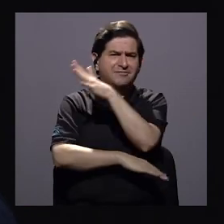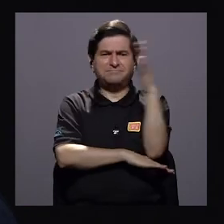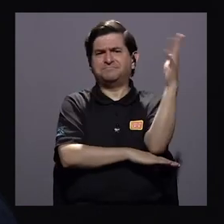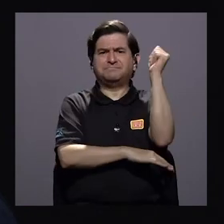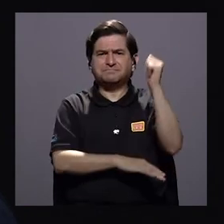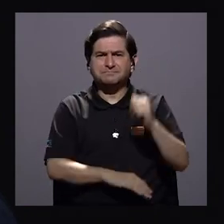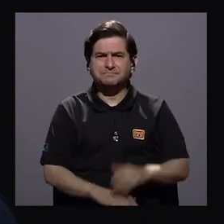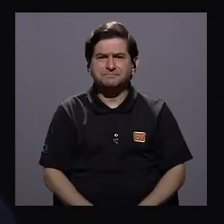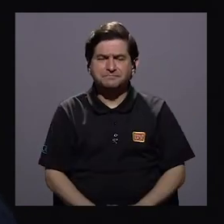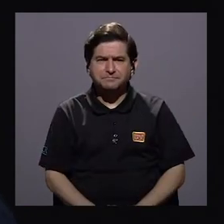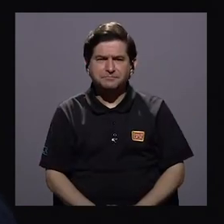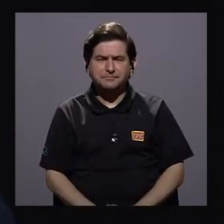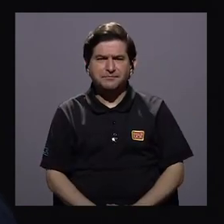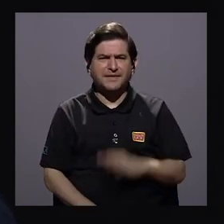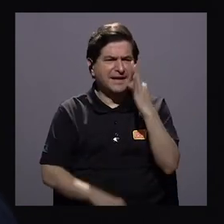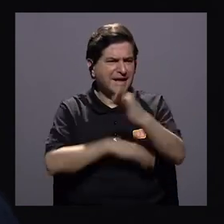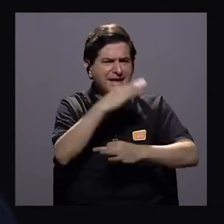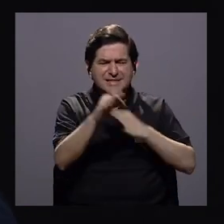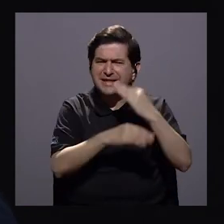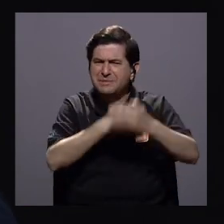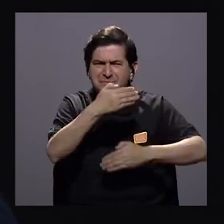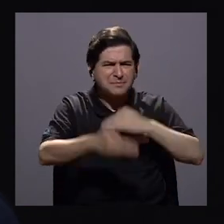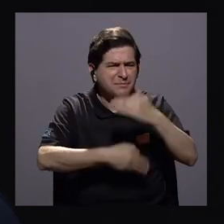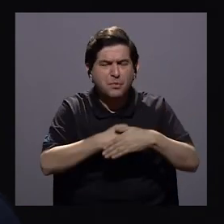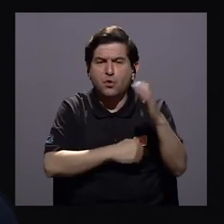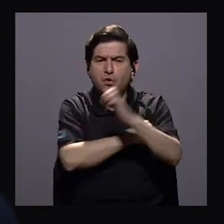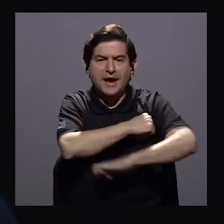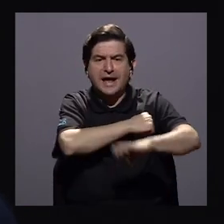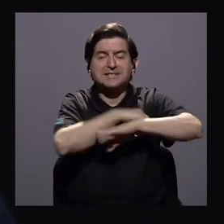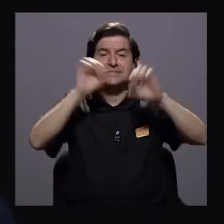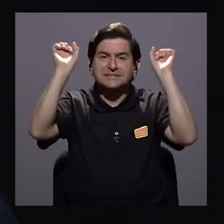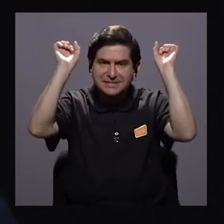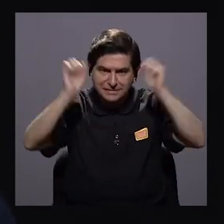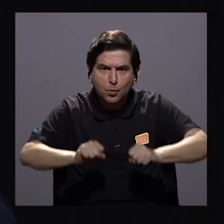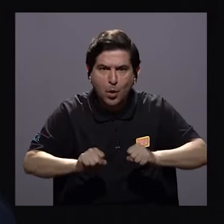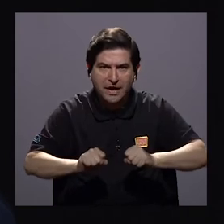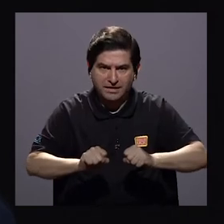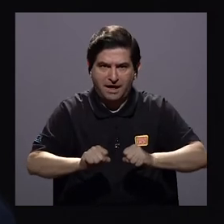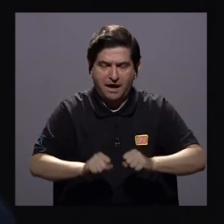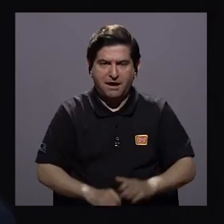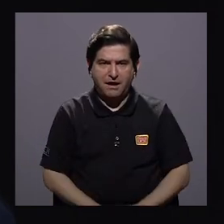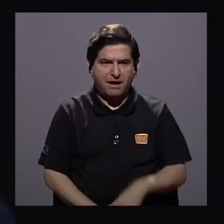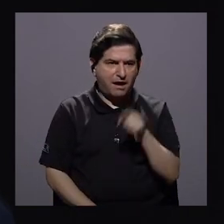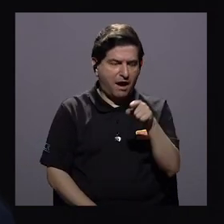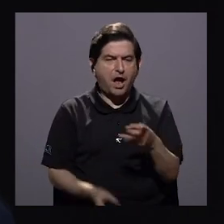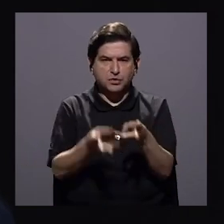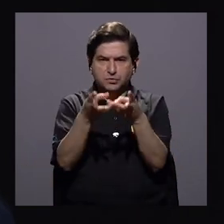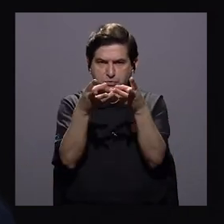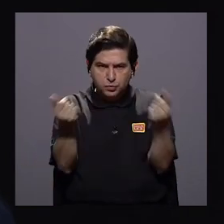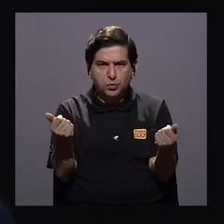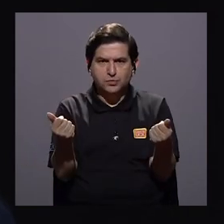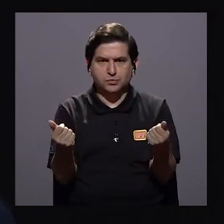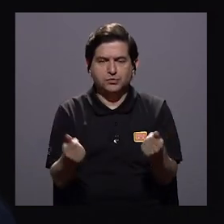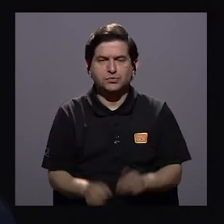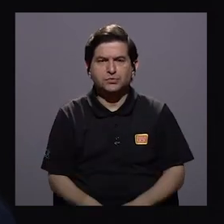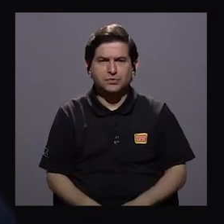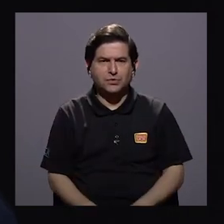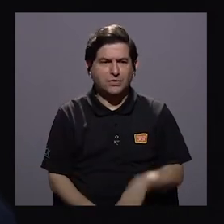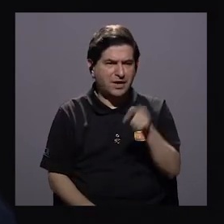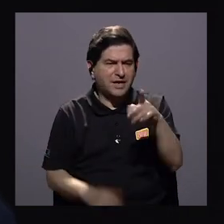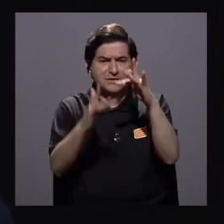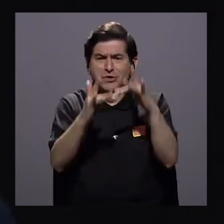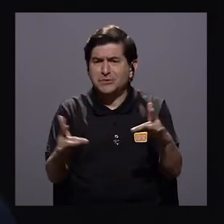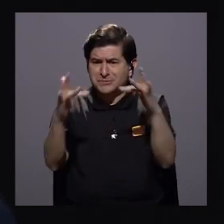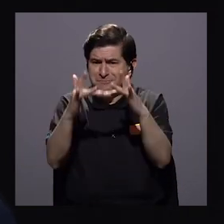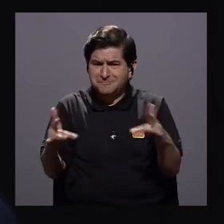naturaleza ¿existe algún tipo de procedimiento que el Estado puede hacer en algún momento determinado para poder solucionar esa gran